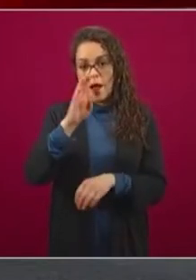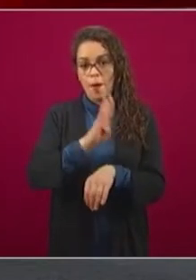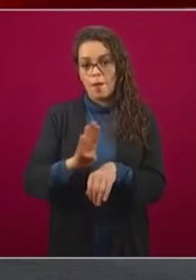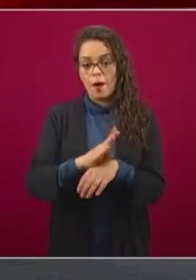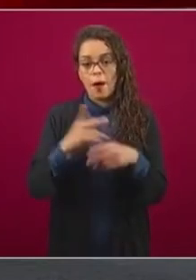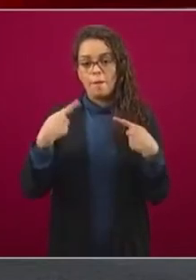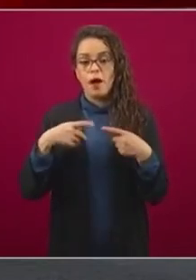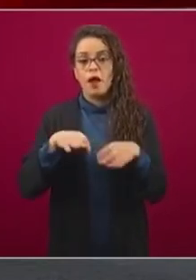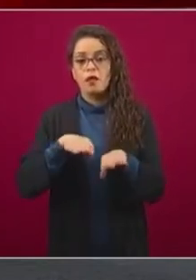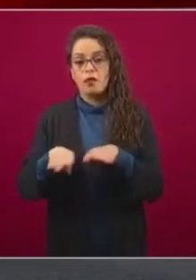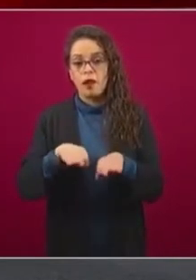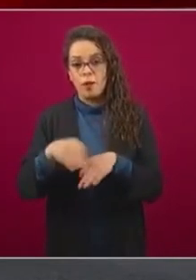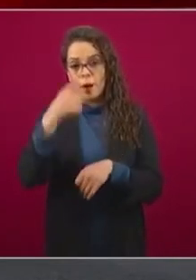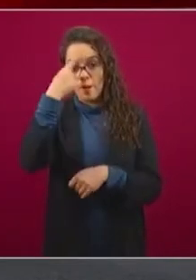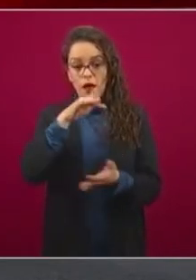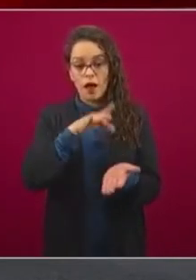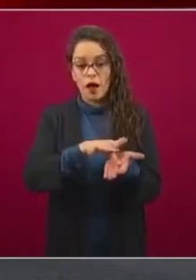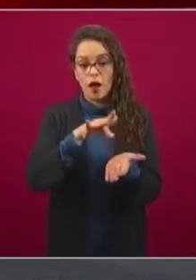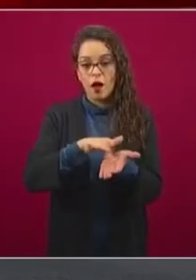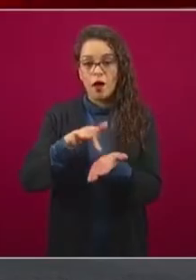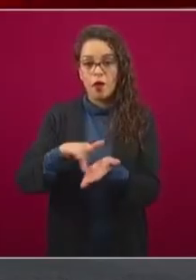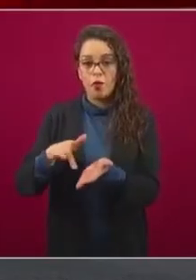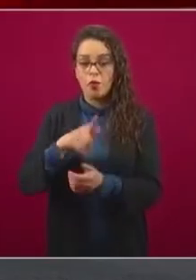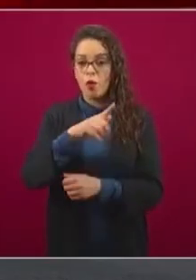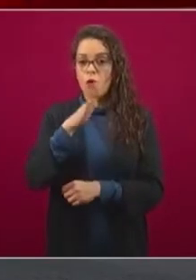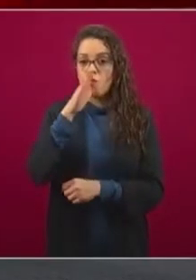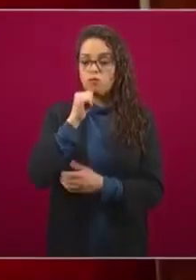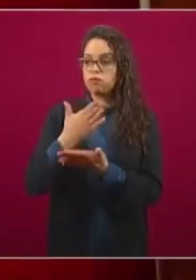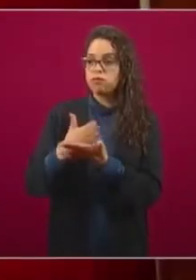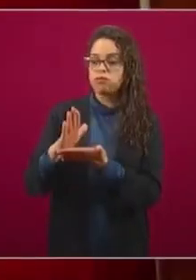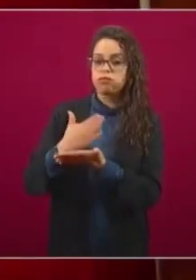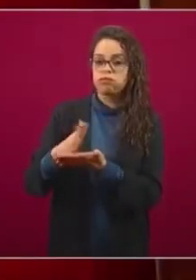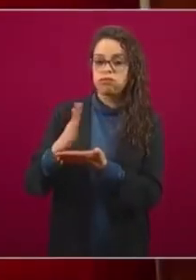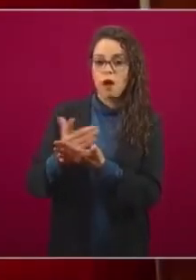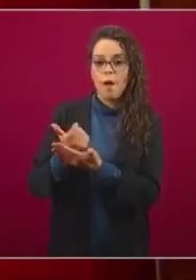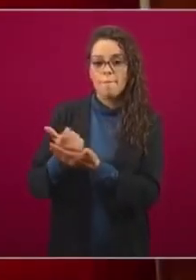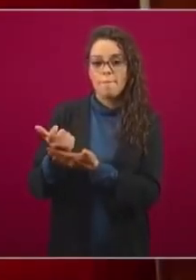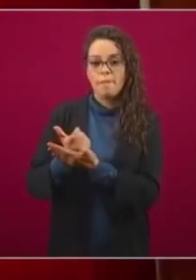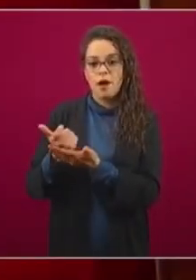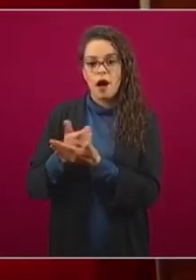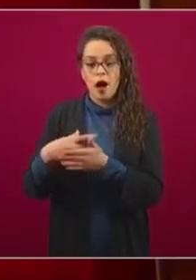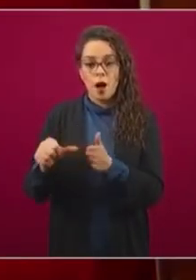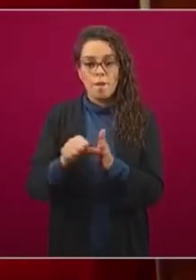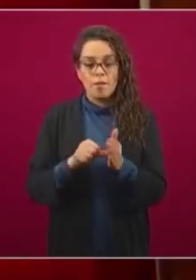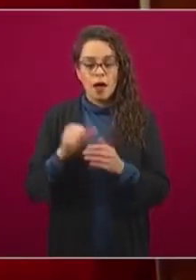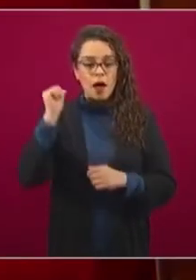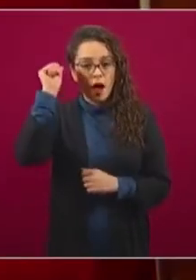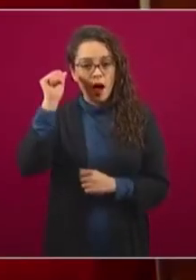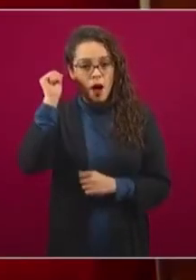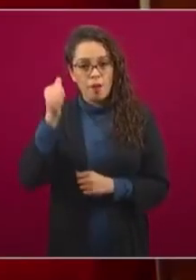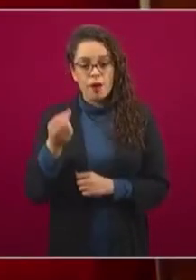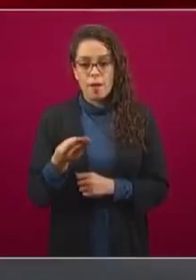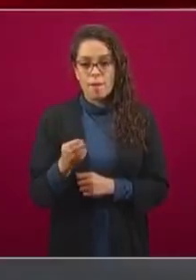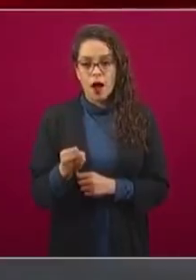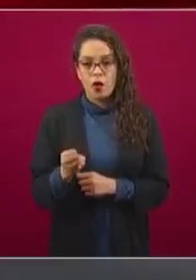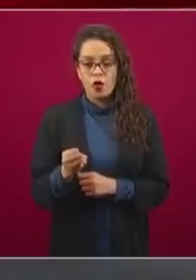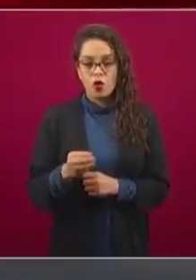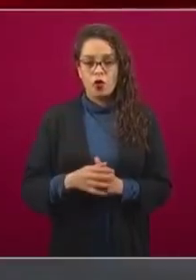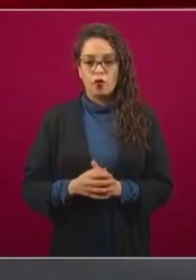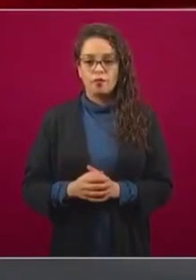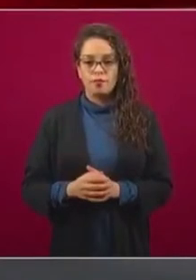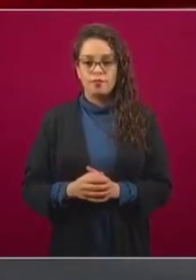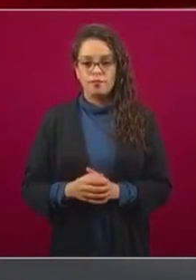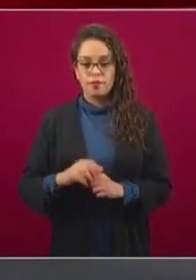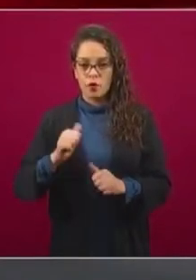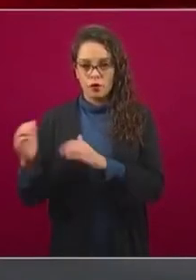apoyar a aquellos que no pueden completar sus pagos durante los meses de abril y mayo. Y si pasamos a la primera